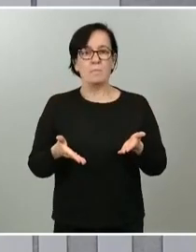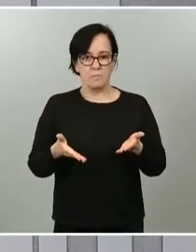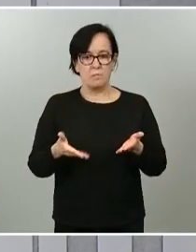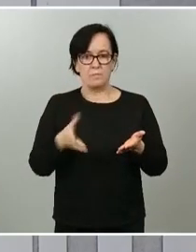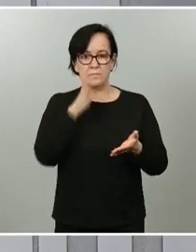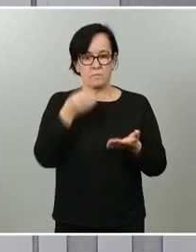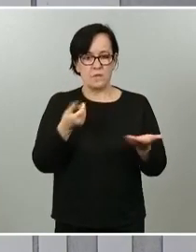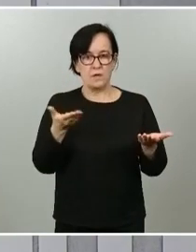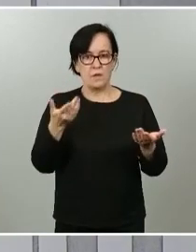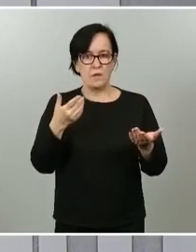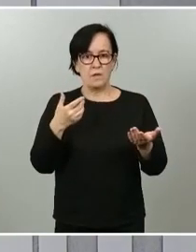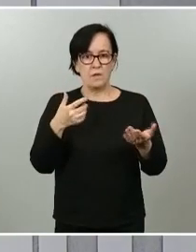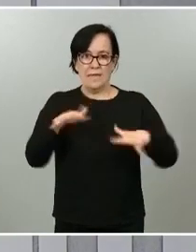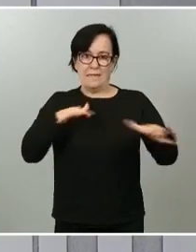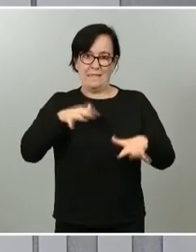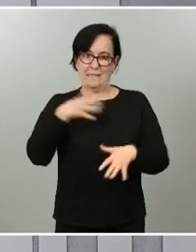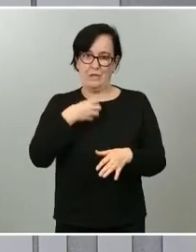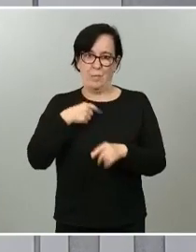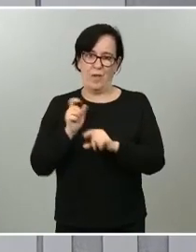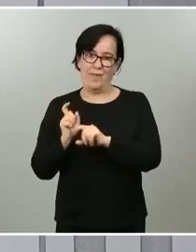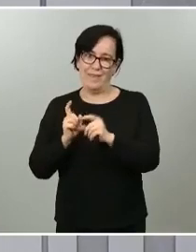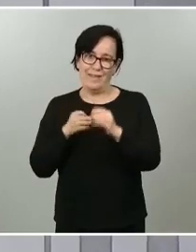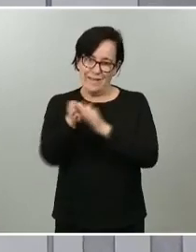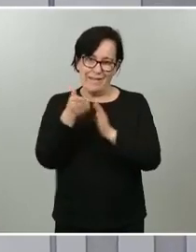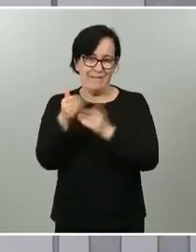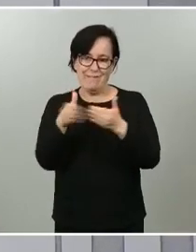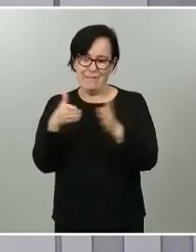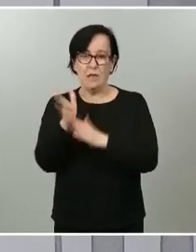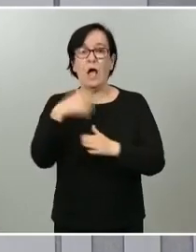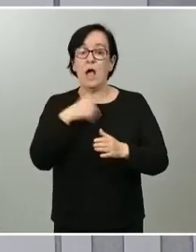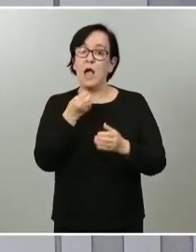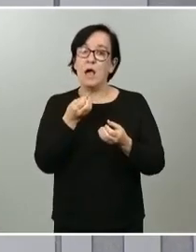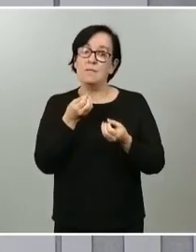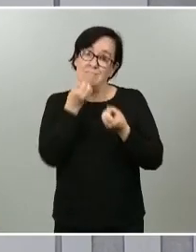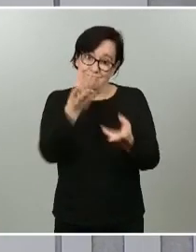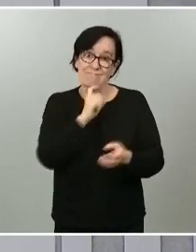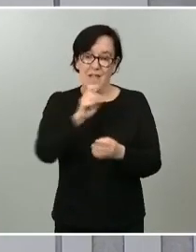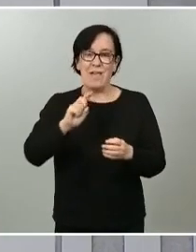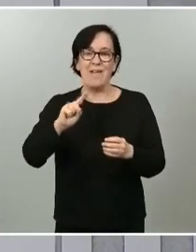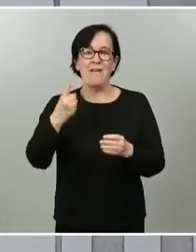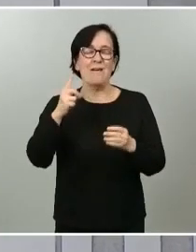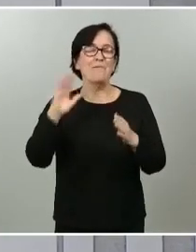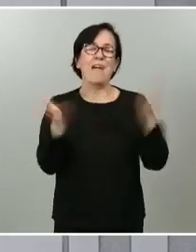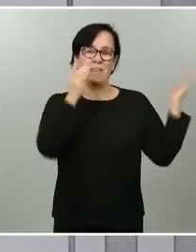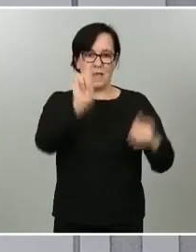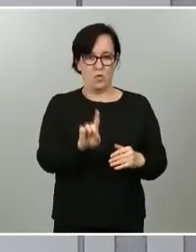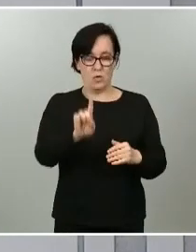esa falta de movilidad. Hoy podemos estar anunciando este pase a la fase 1. Como no, queremos